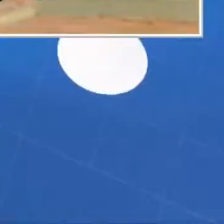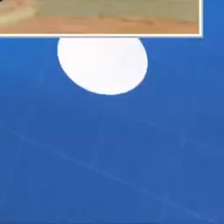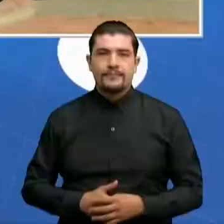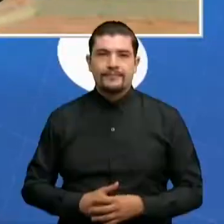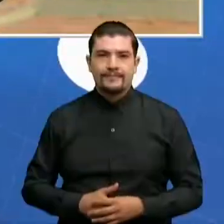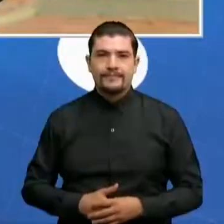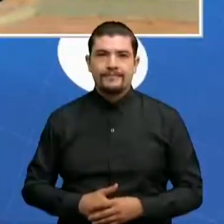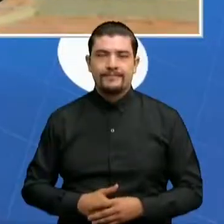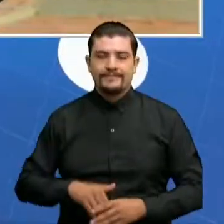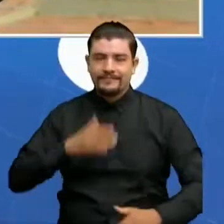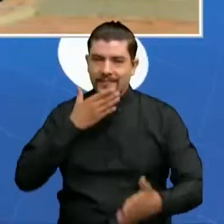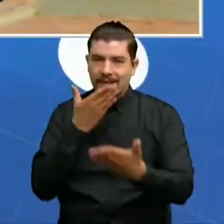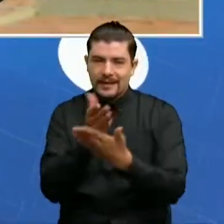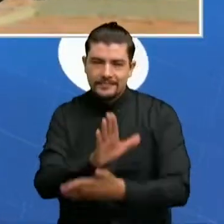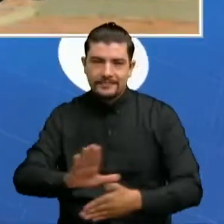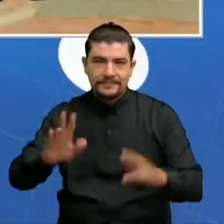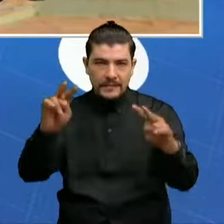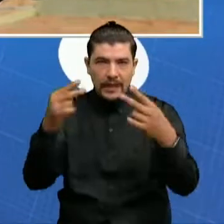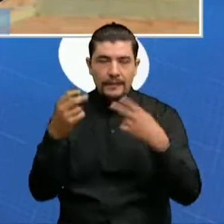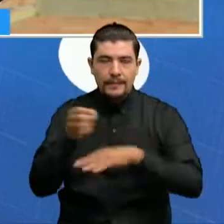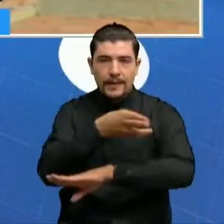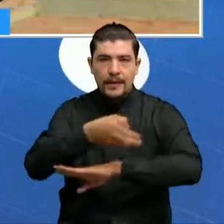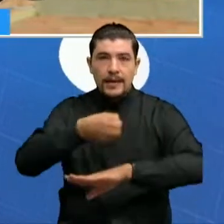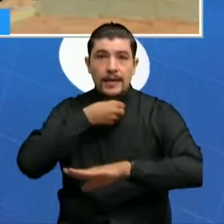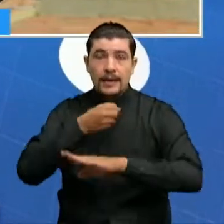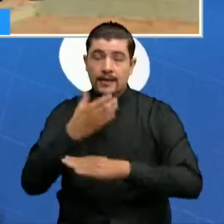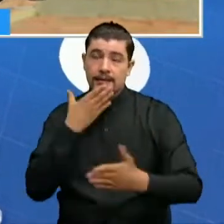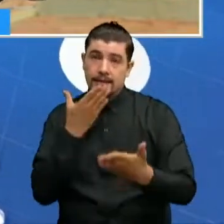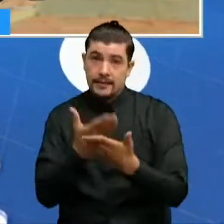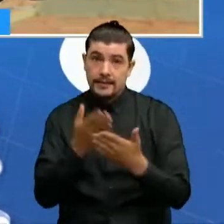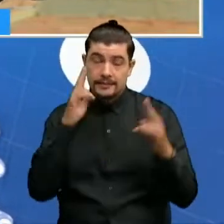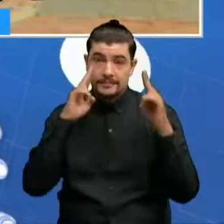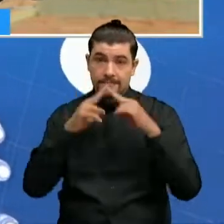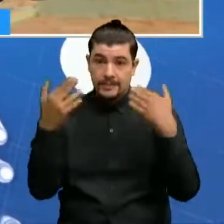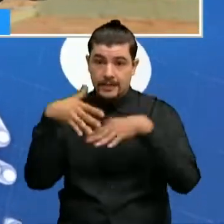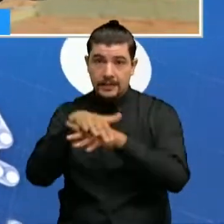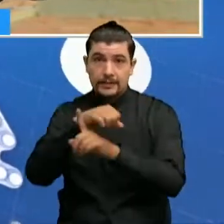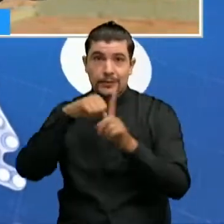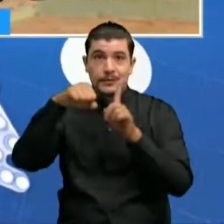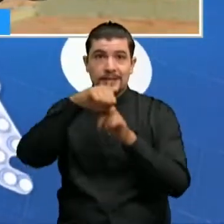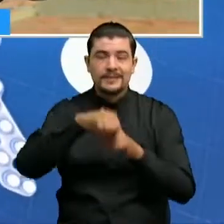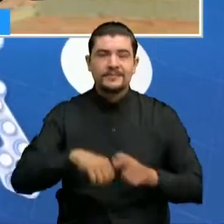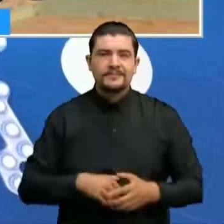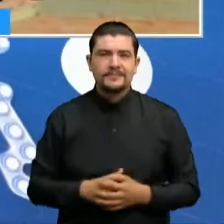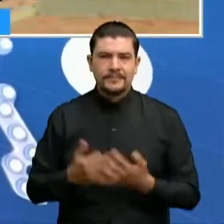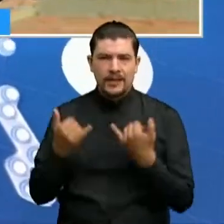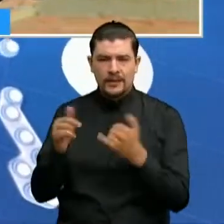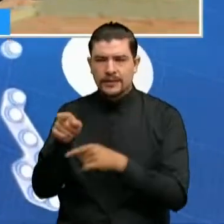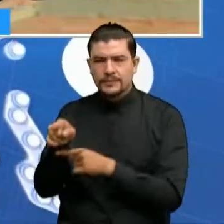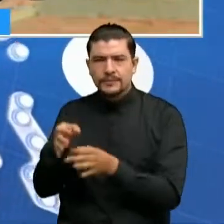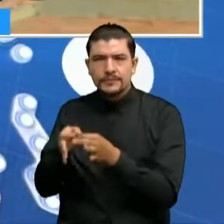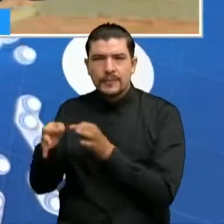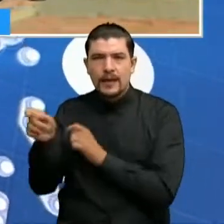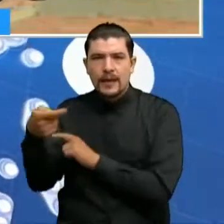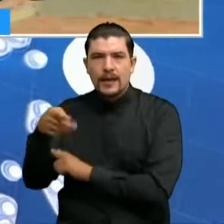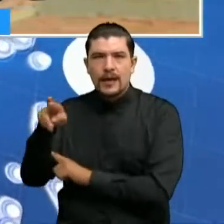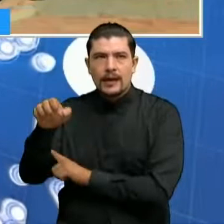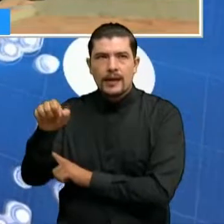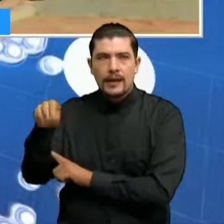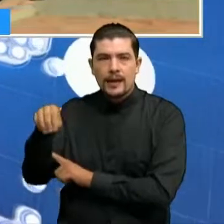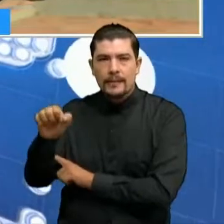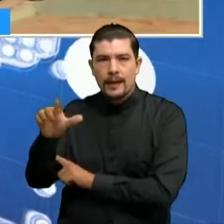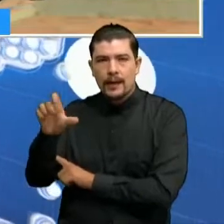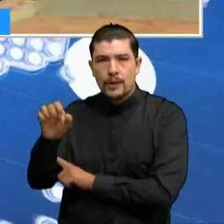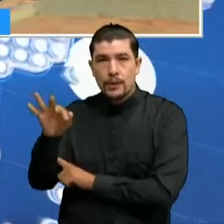Gracias por continuar con nosotros y gracias por reportarnos su sintonía en nuestras redes sociales. Ahora vamos al municipio de Gramalote, norte de Santander,